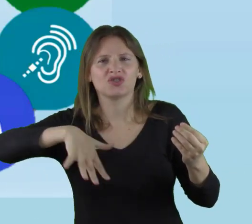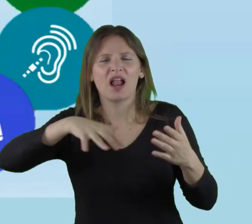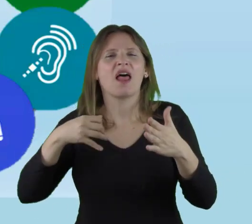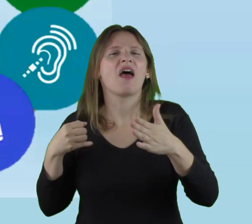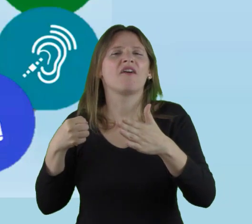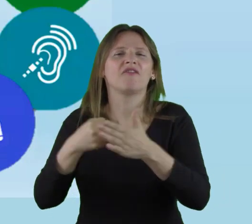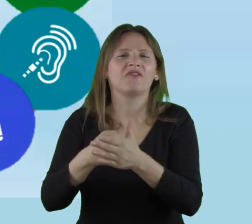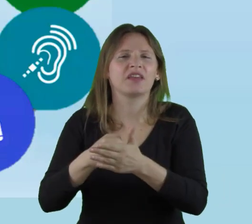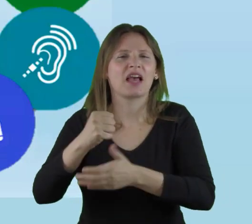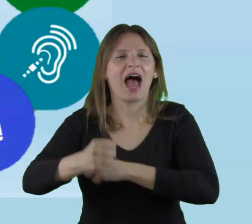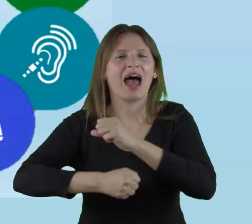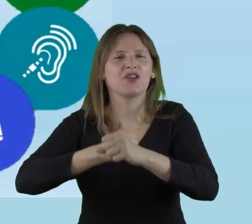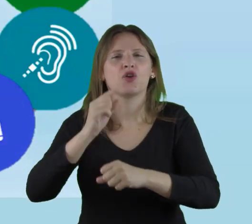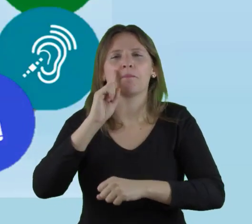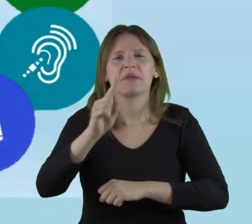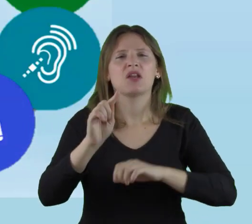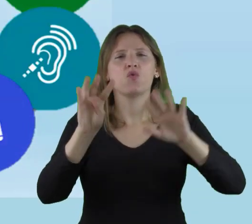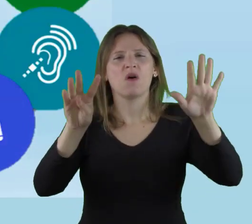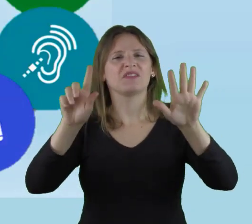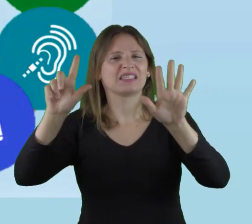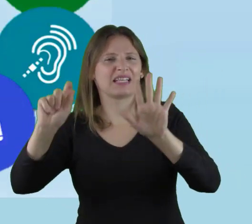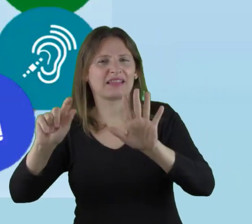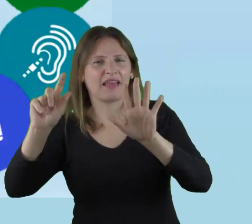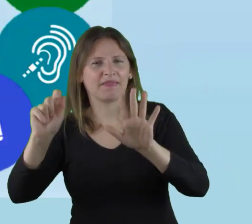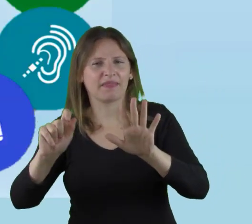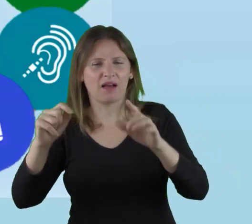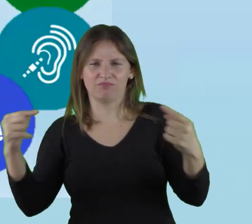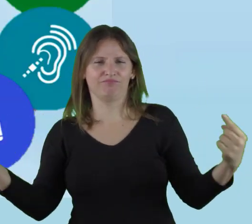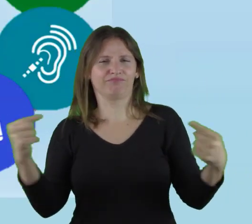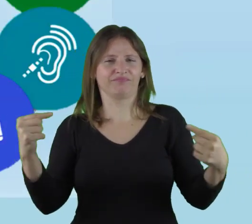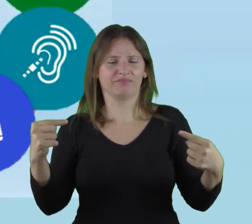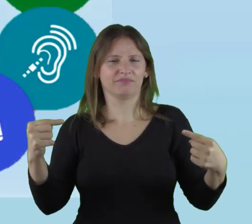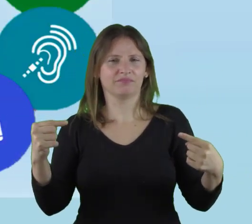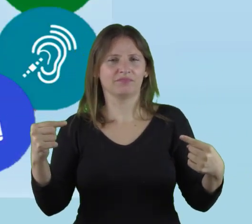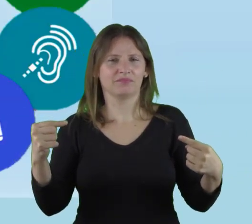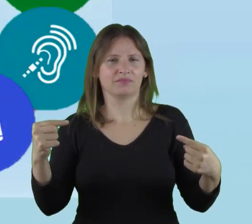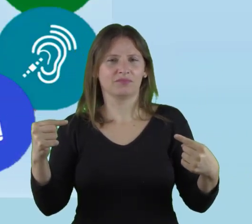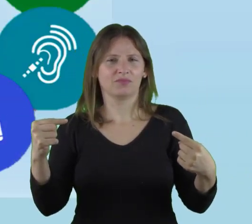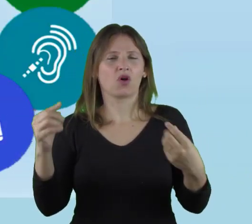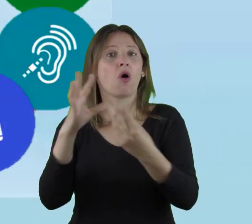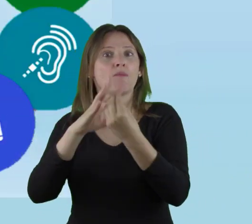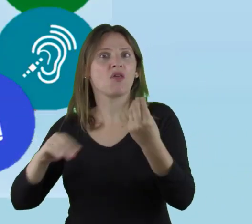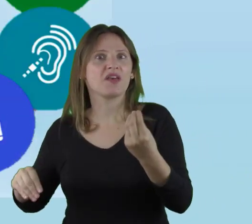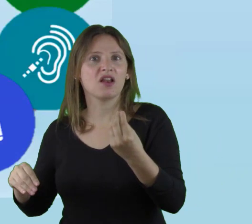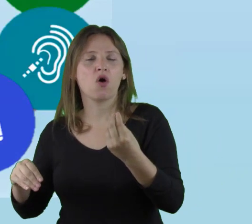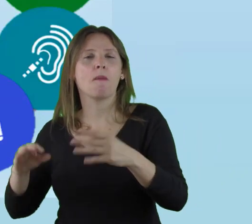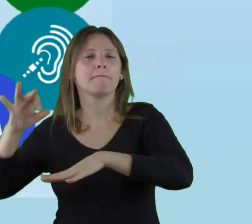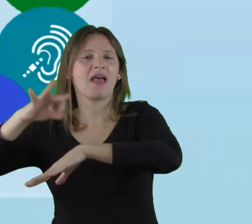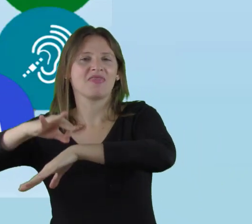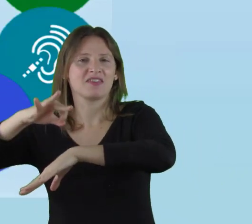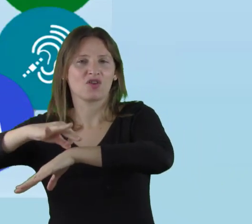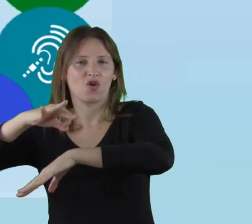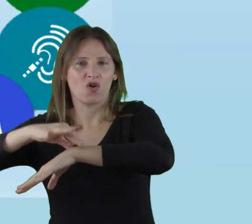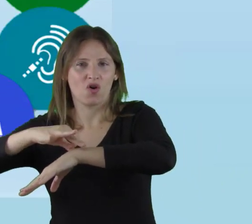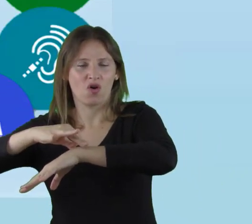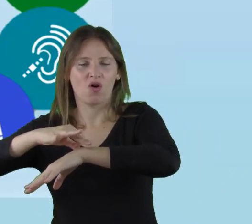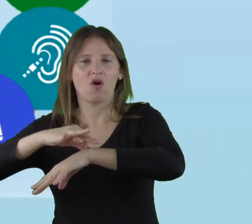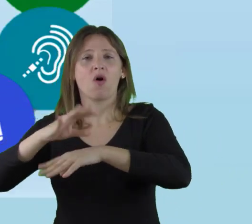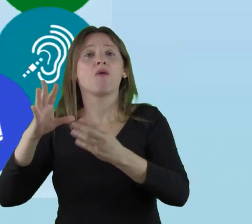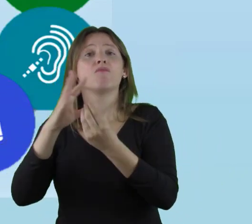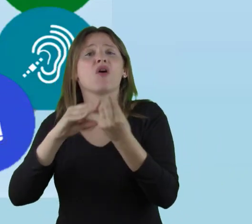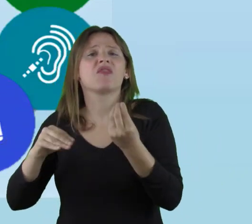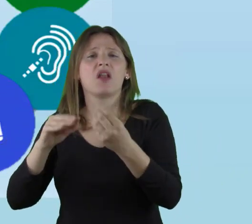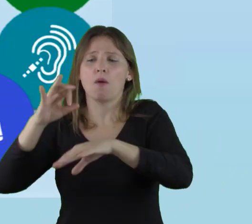los años 70, se contradice con el modelo clínico, que